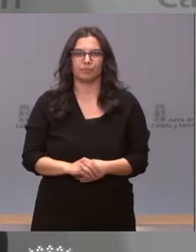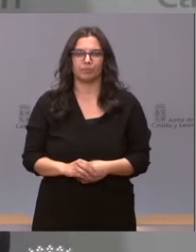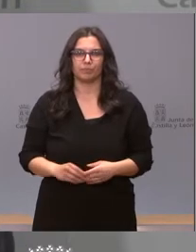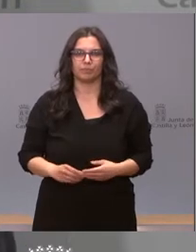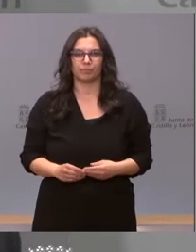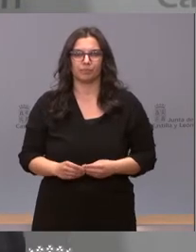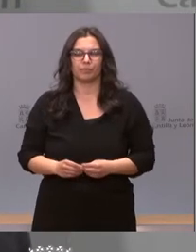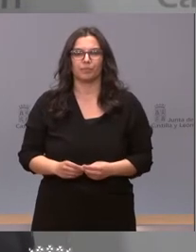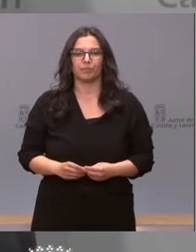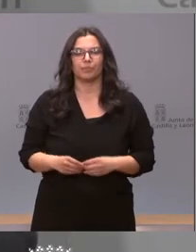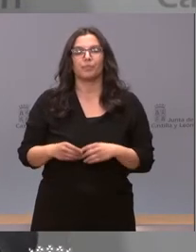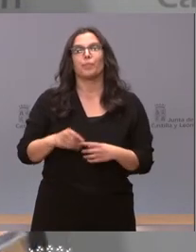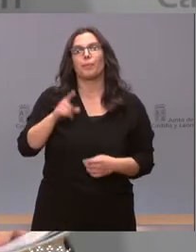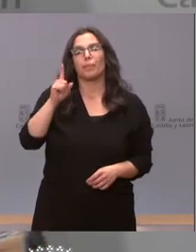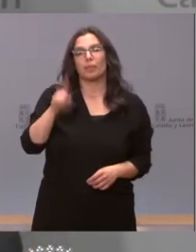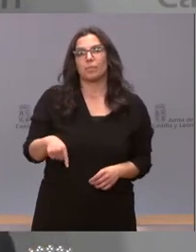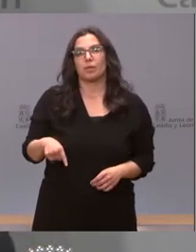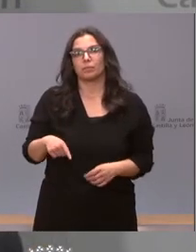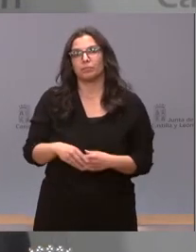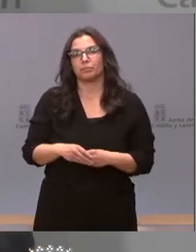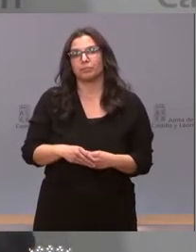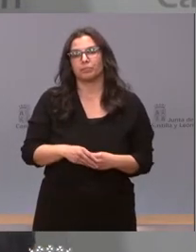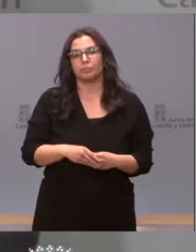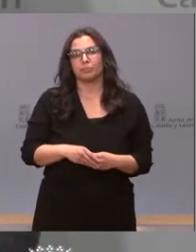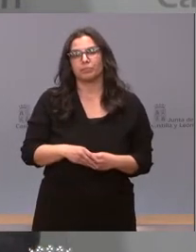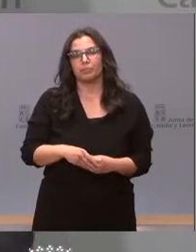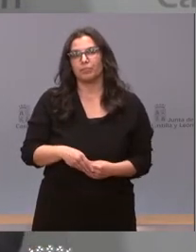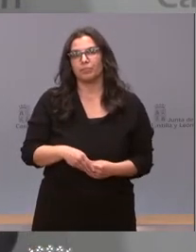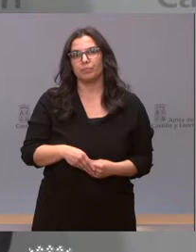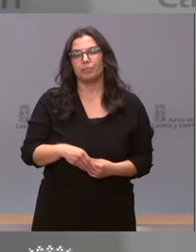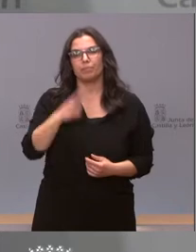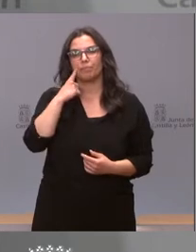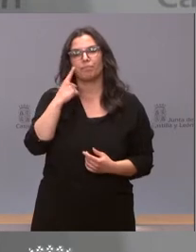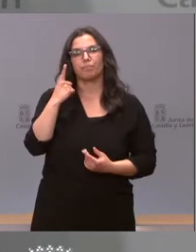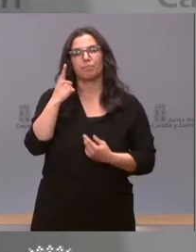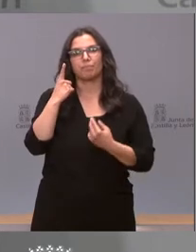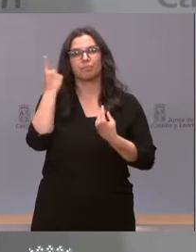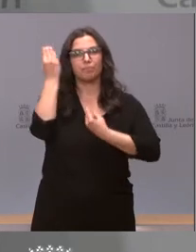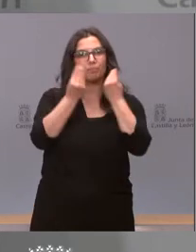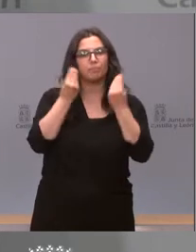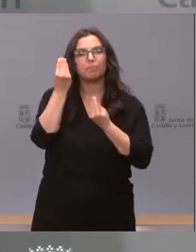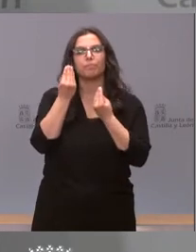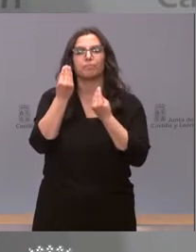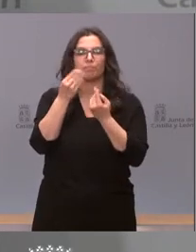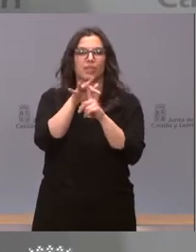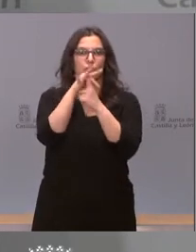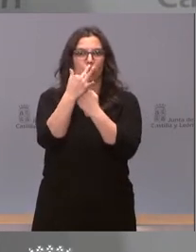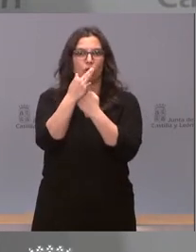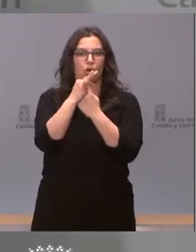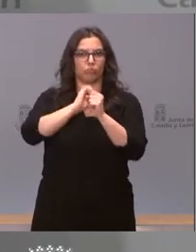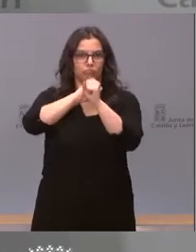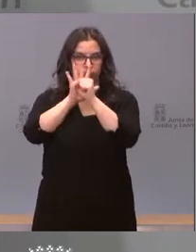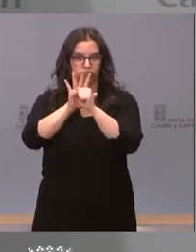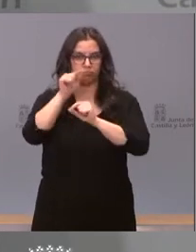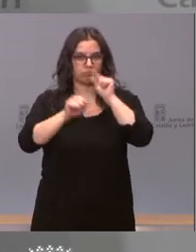Por otra parte, se ha pasado revista a la situación epidemiológica de la comunidad, que, como